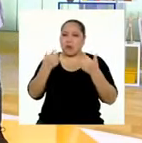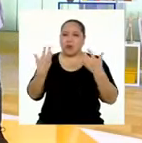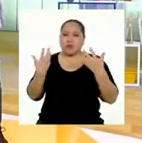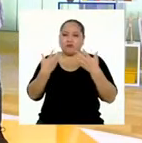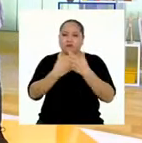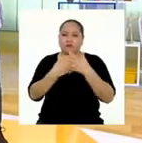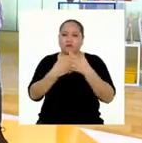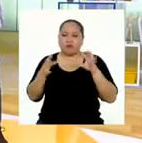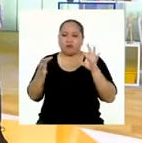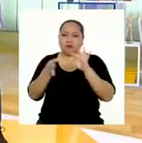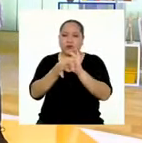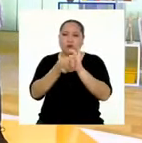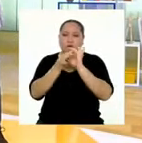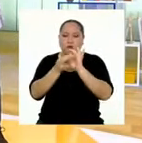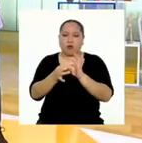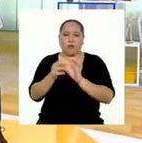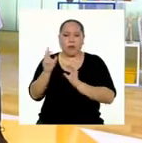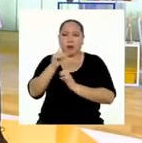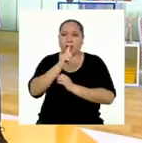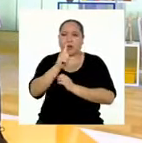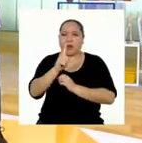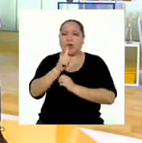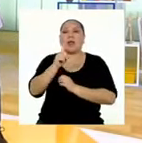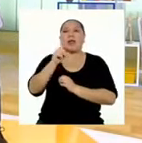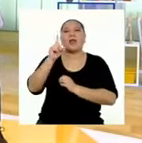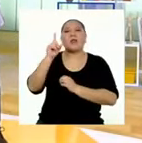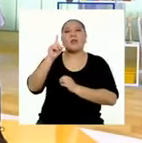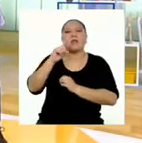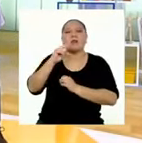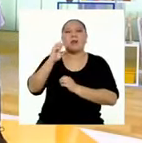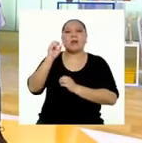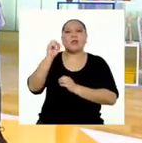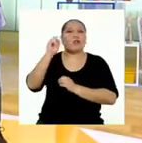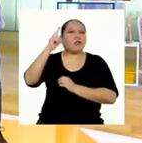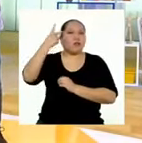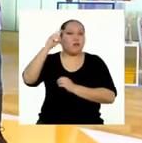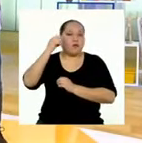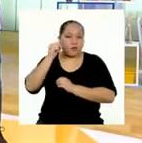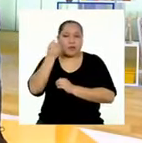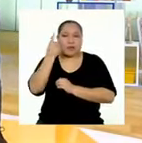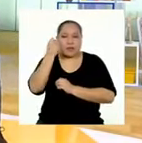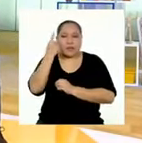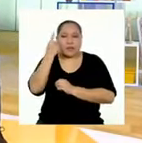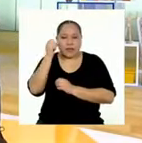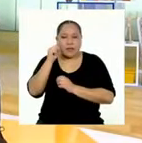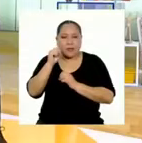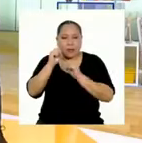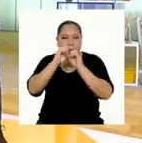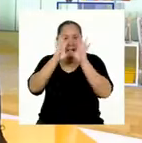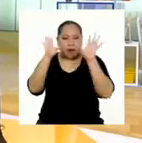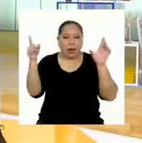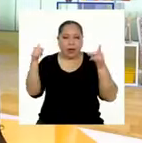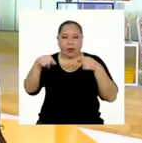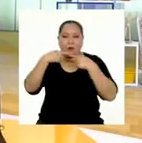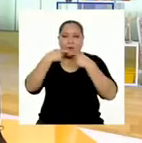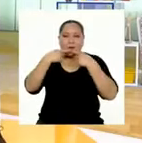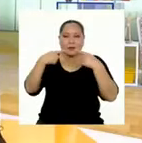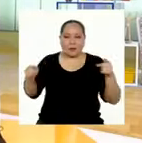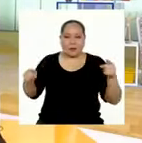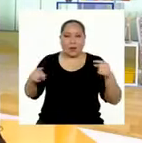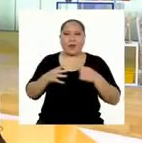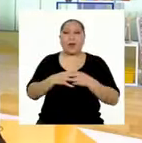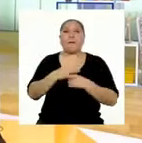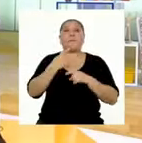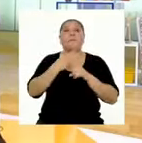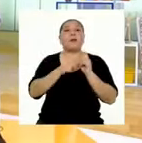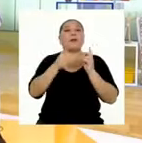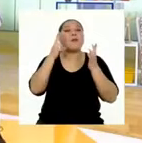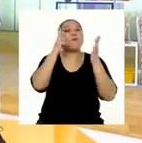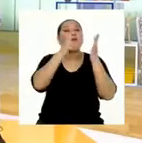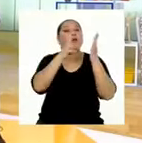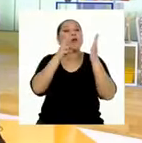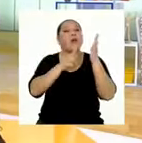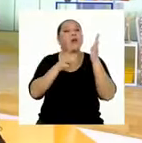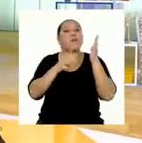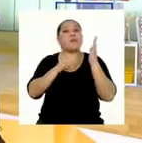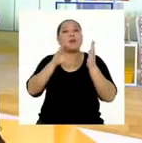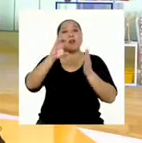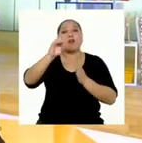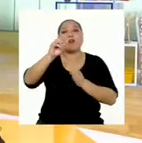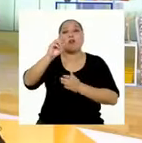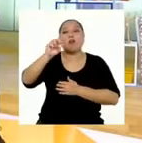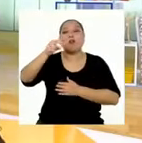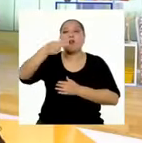conectores para evitar problemas en la comprensión del mensaje y alcanzar el propósito. Pero igual revisemos la cohesión textual